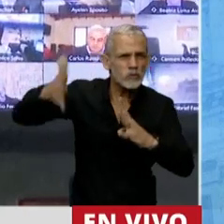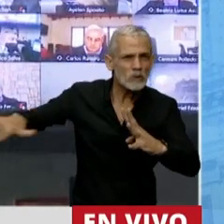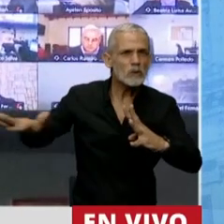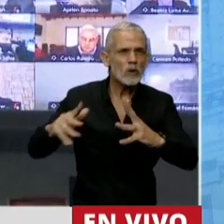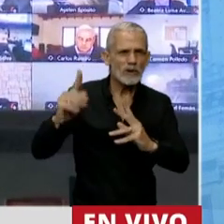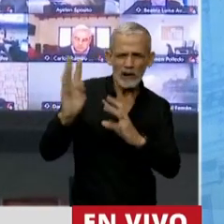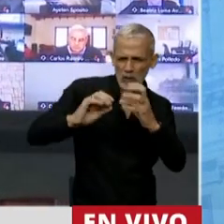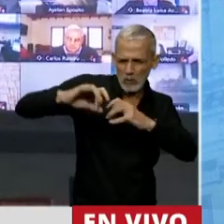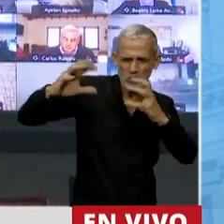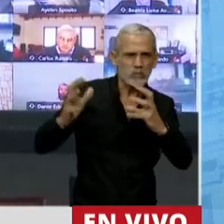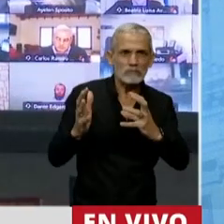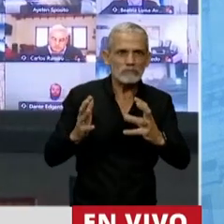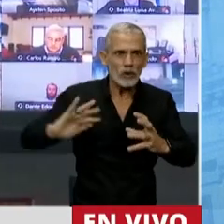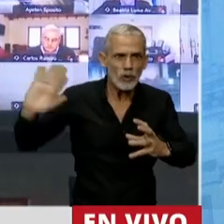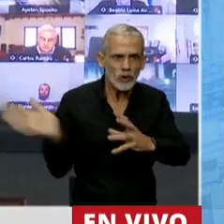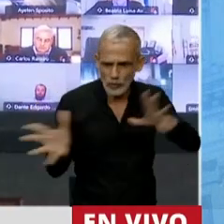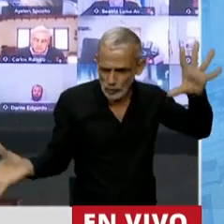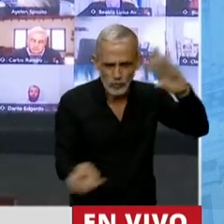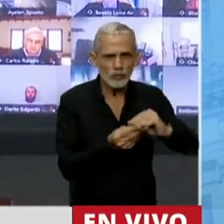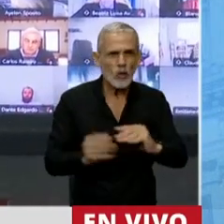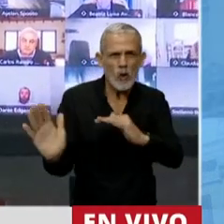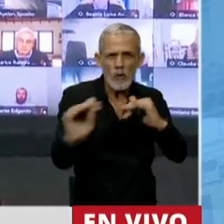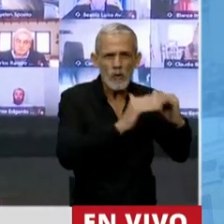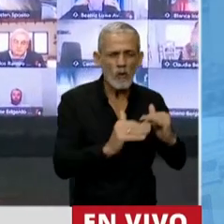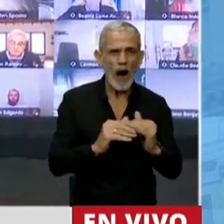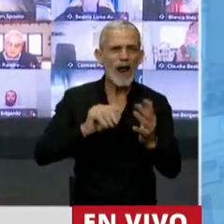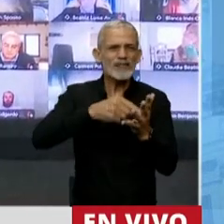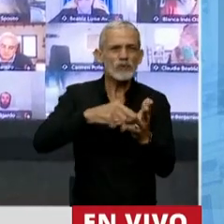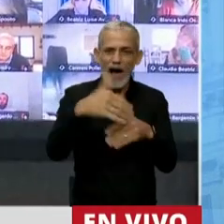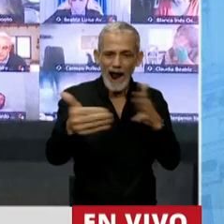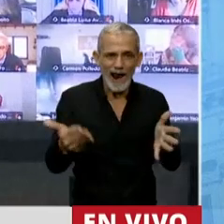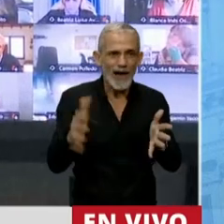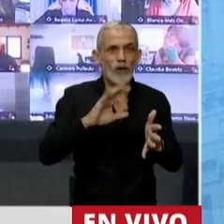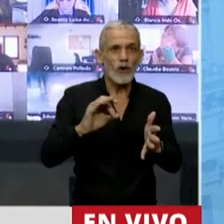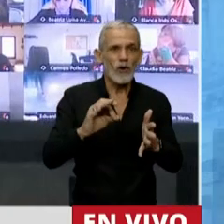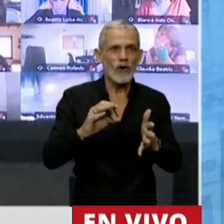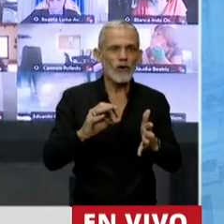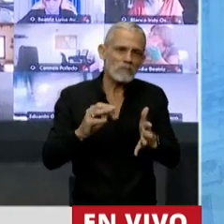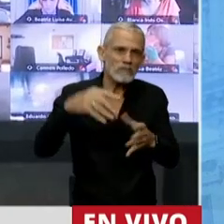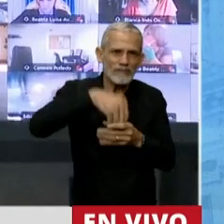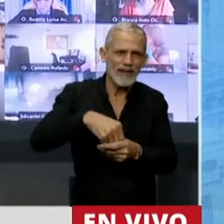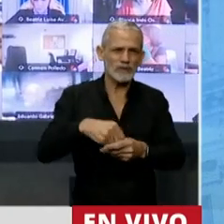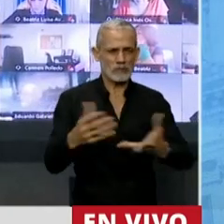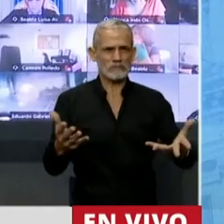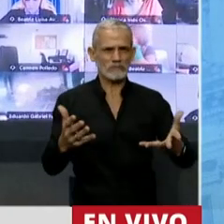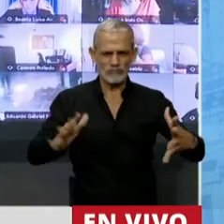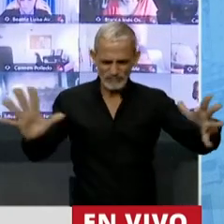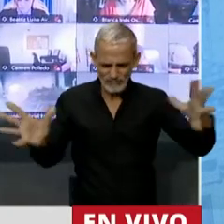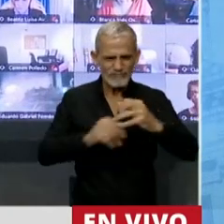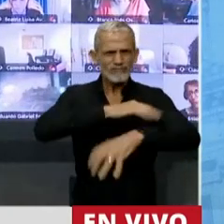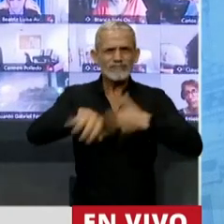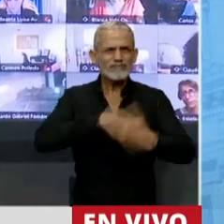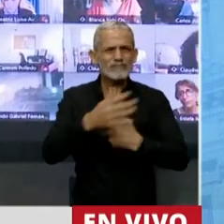matorrales y zonas periurbanas y urbanas. Esto lo tenemos que decir. ¿Y por qué?